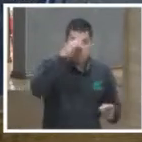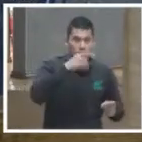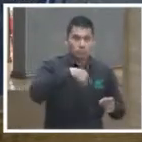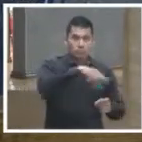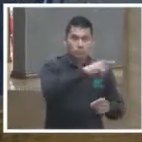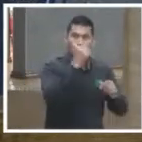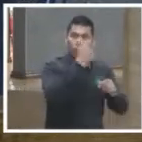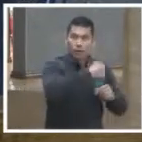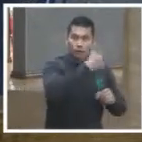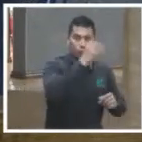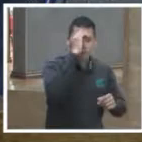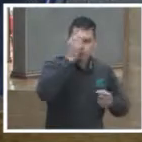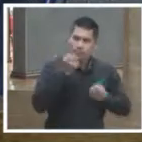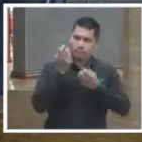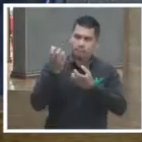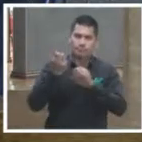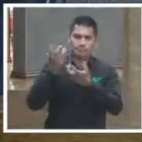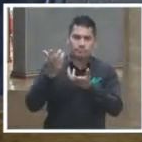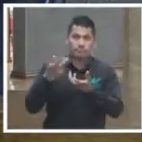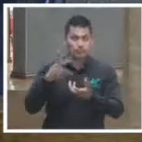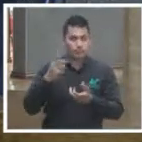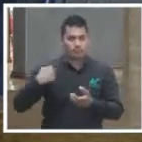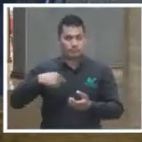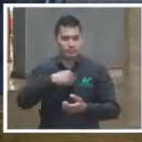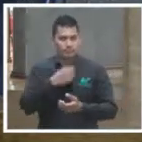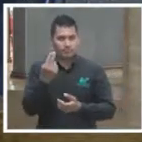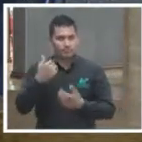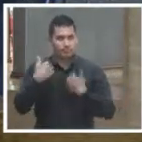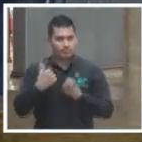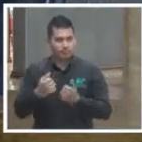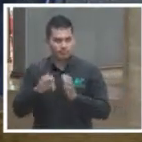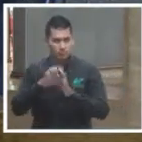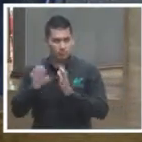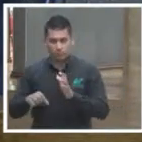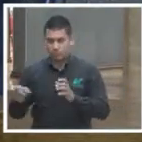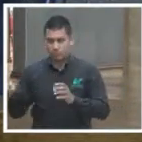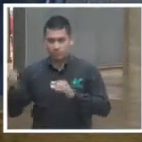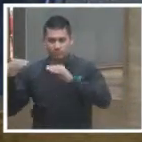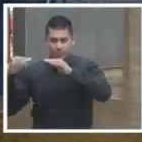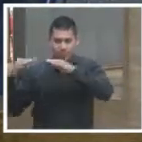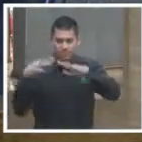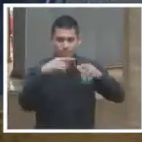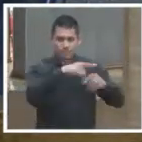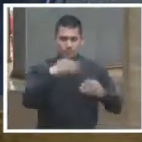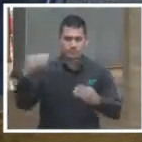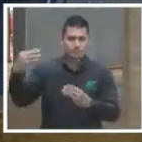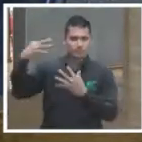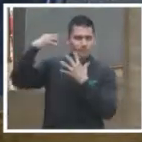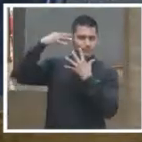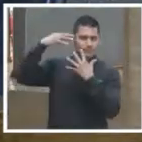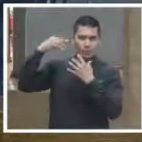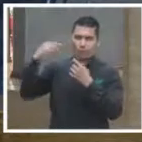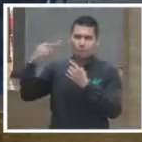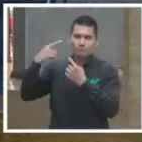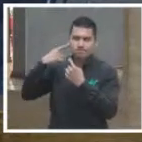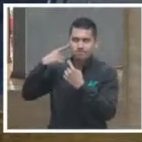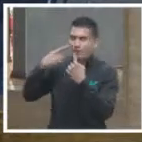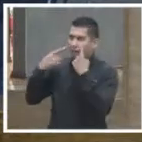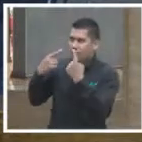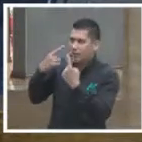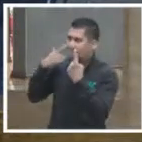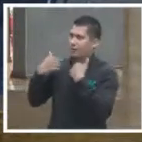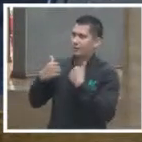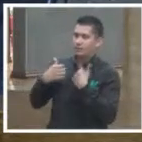entendamos que ese receptor de la información, que ya no es receptor, si tomamos la palabra